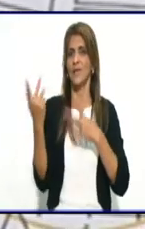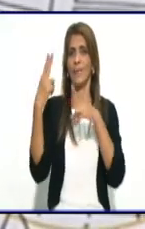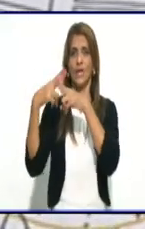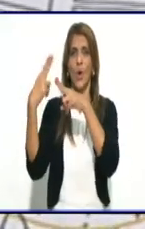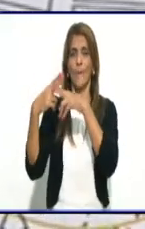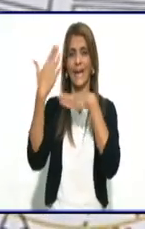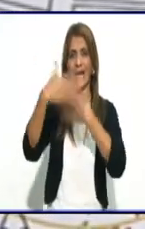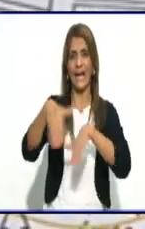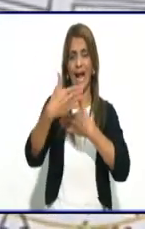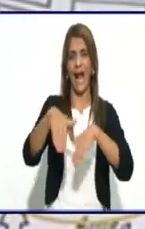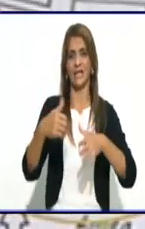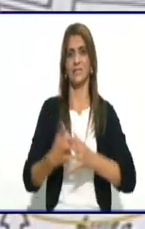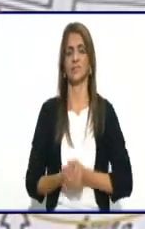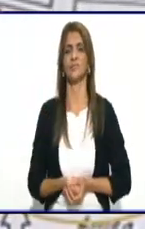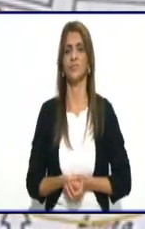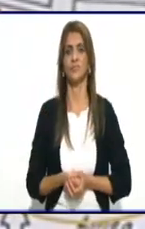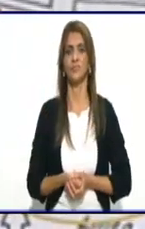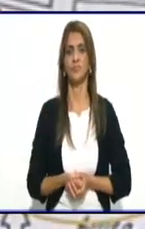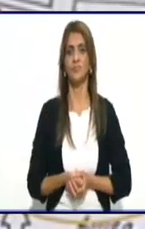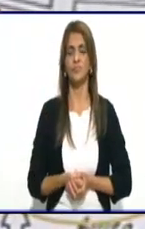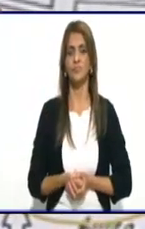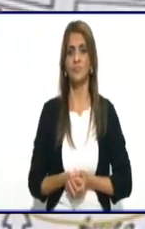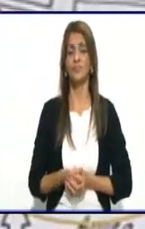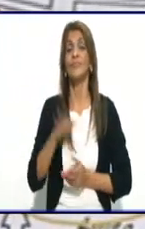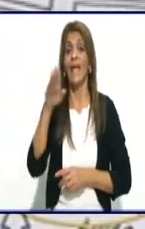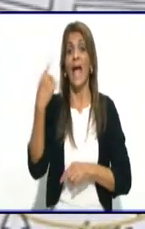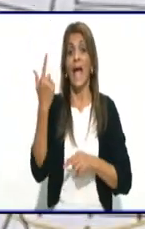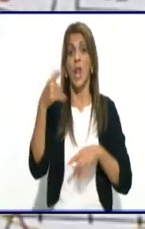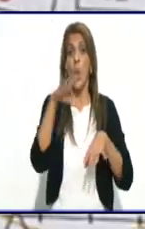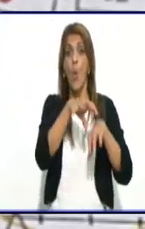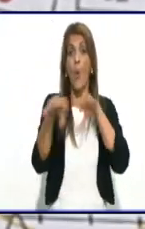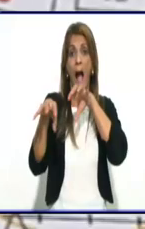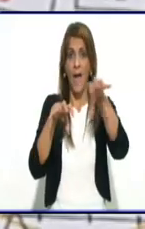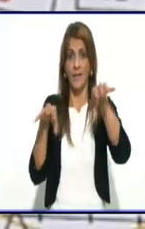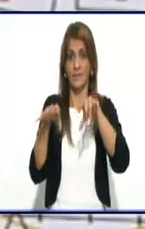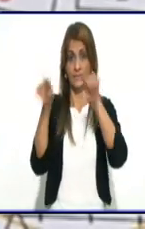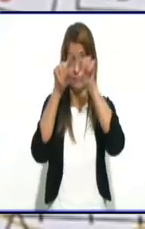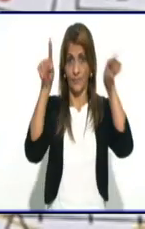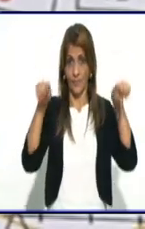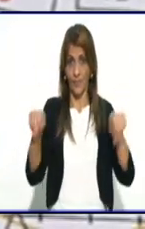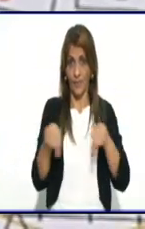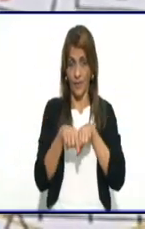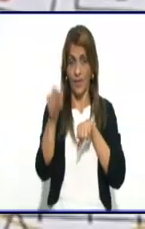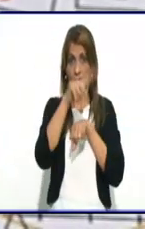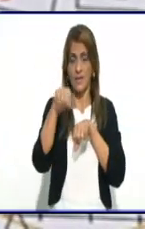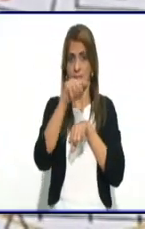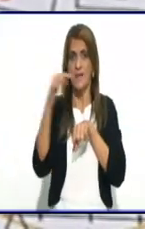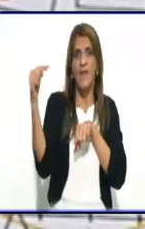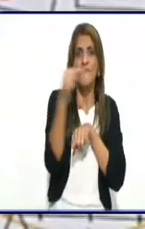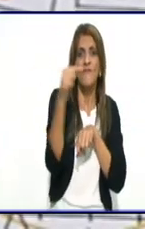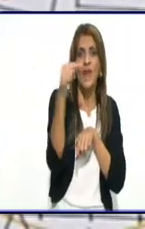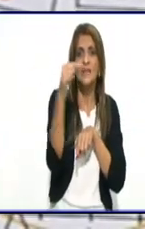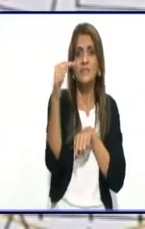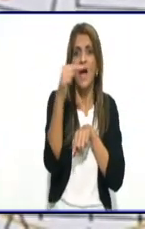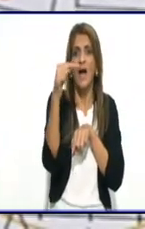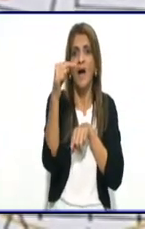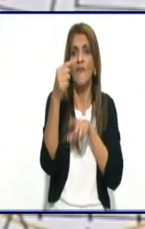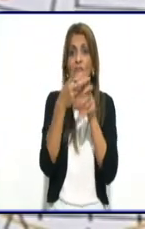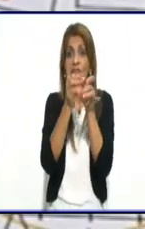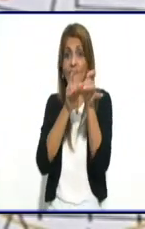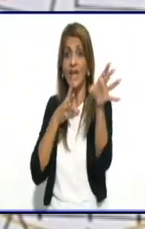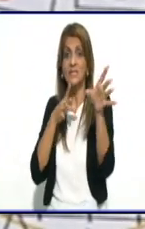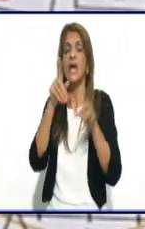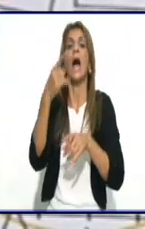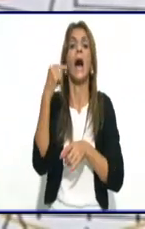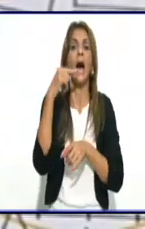¿Cuáles son esos ahí? La manzana que tiene las flechitas negras, que lo están indicando. Aquí, hacia la